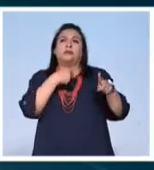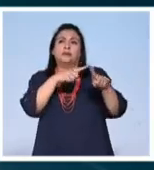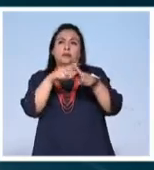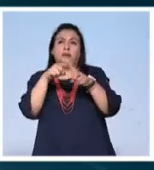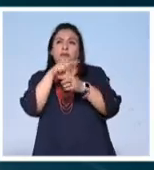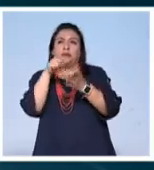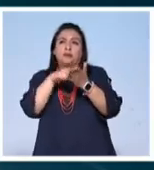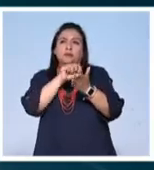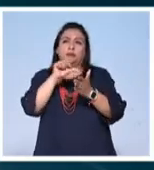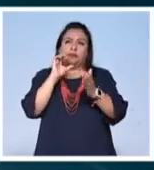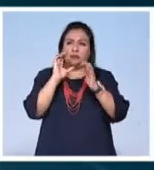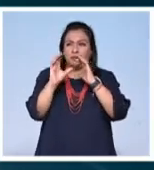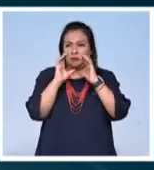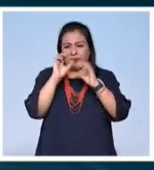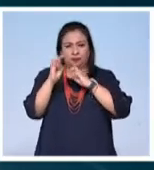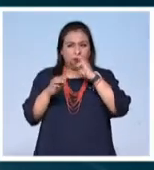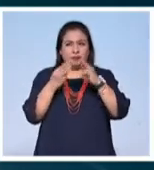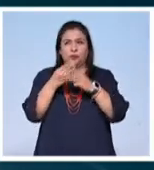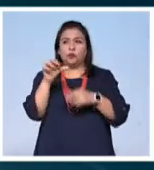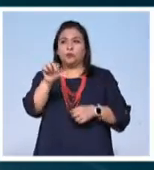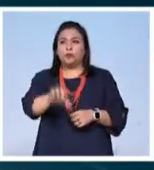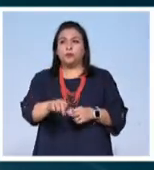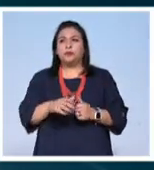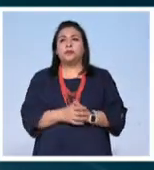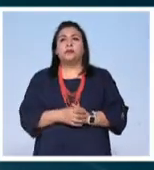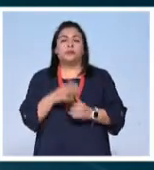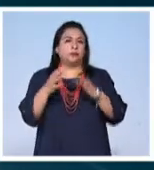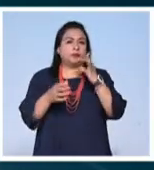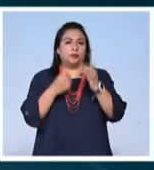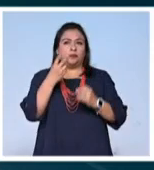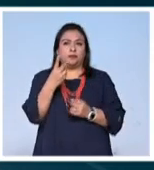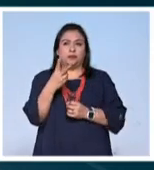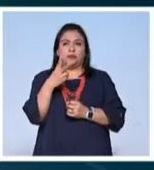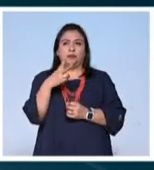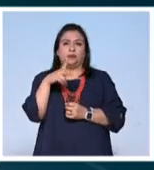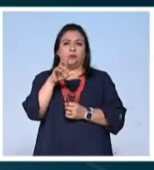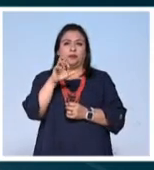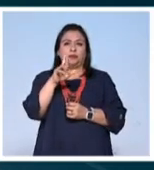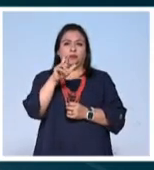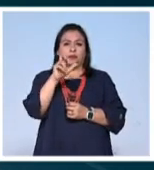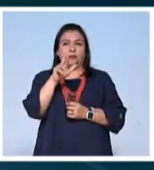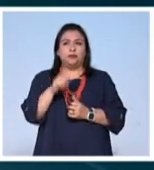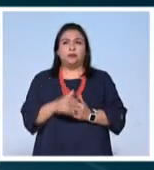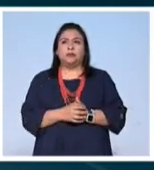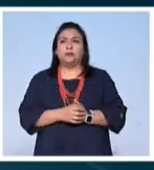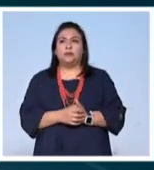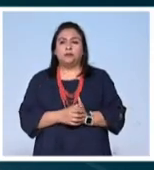escenarios de comunicación del mundo actual. Noticias 22, Karen Rivera.